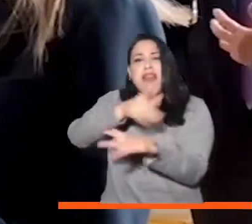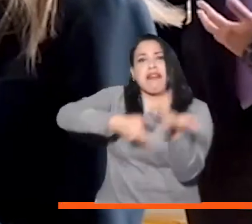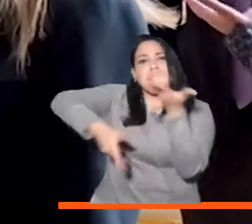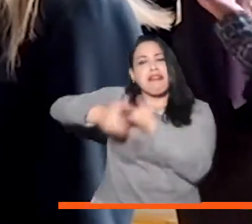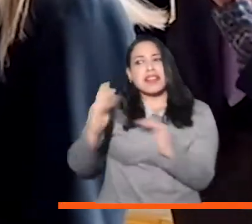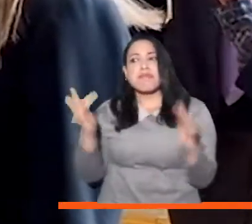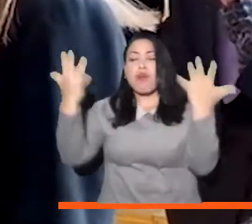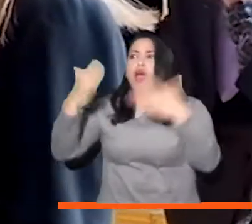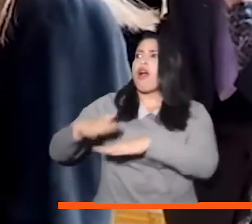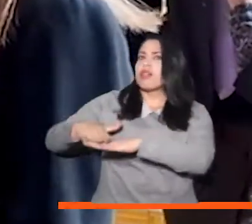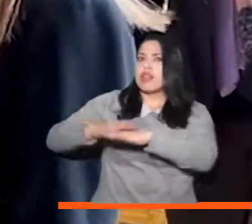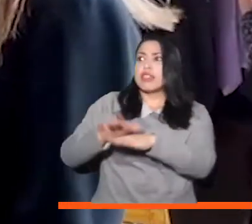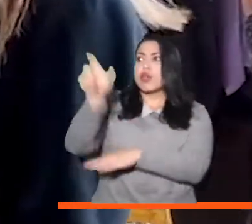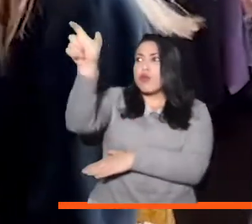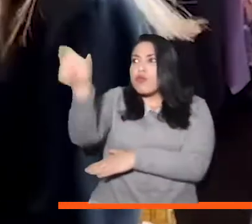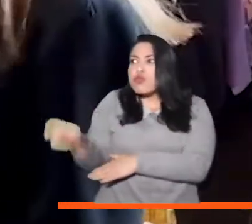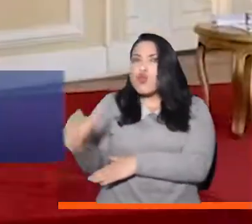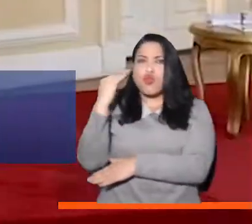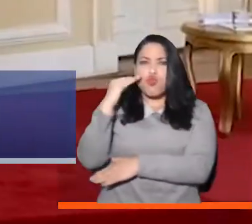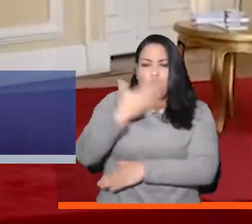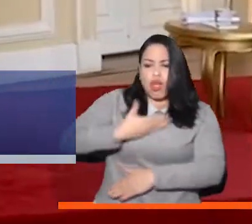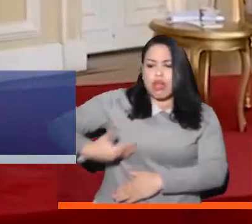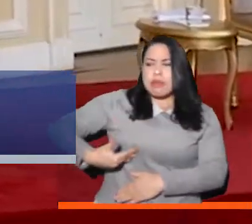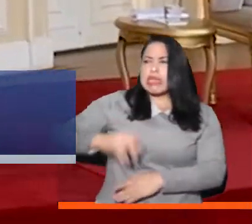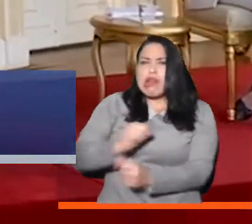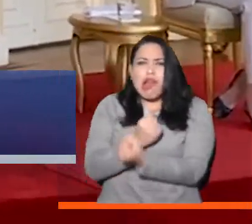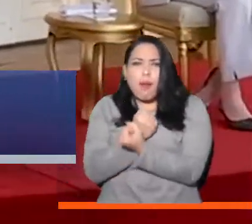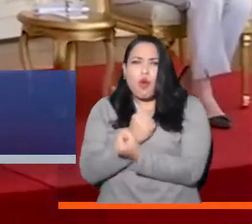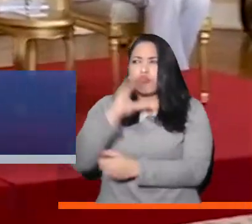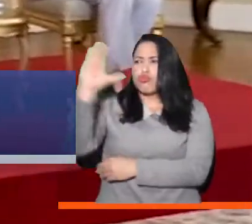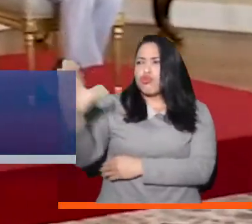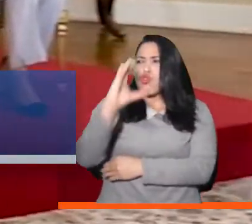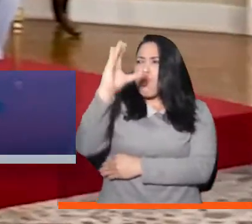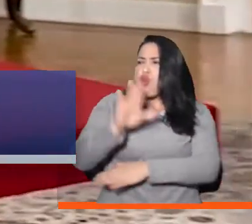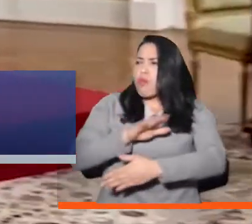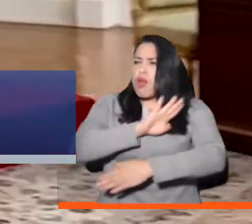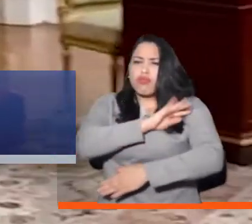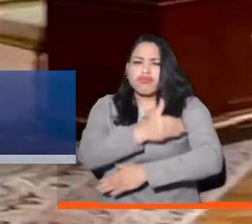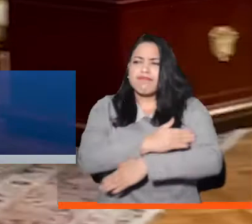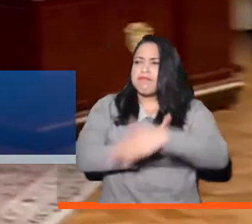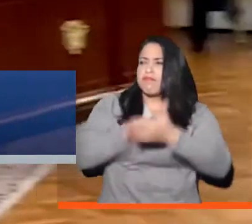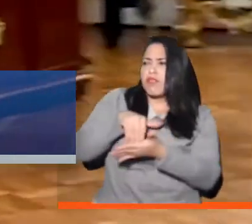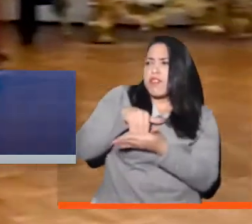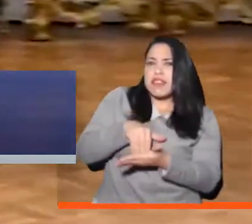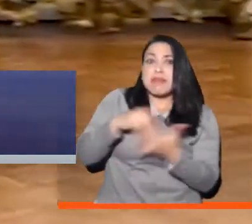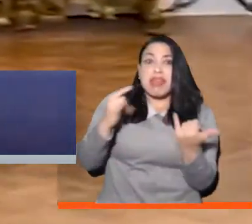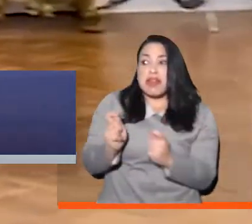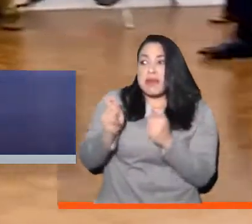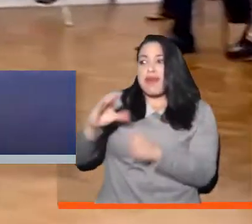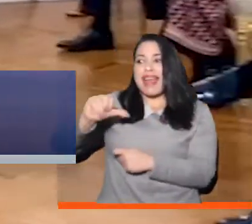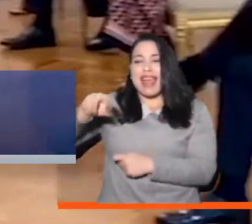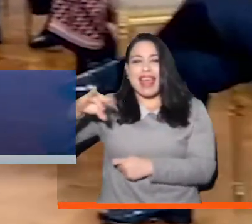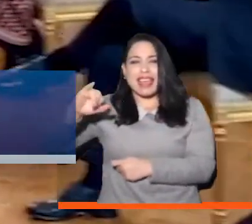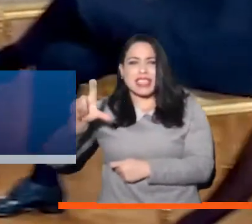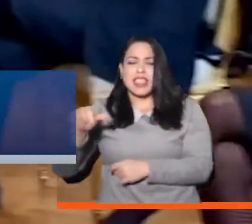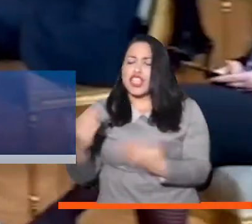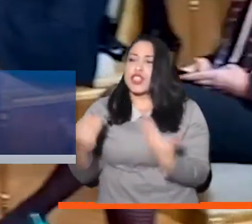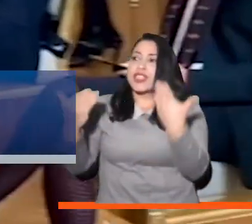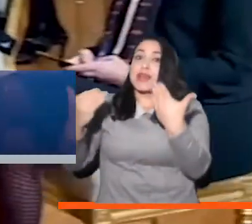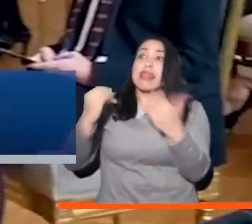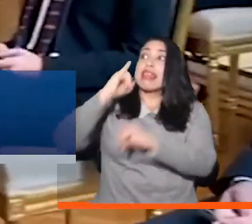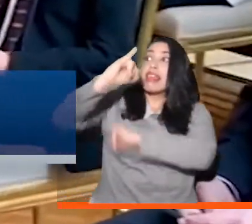Martínez quien afirmó que el liderazgo, interés y amor por el país de la vicepresidenta y también canciller le